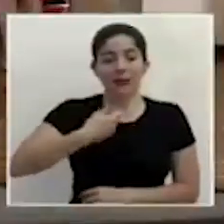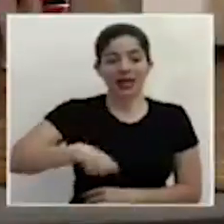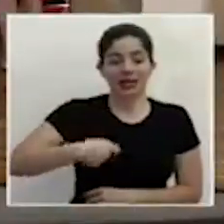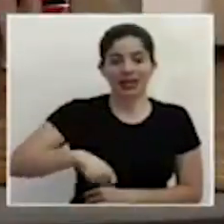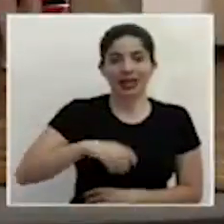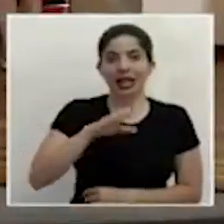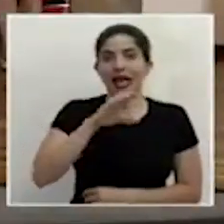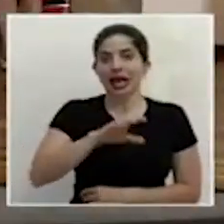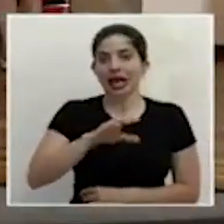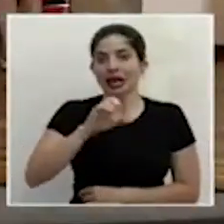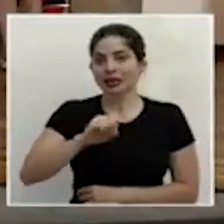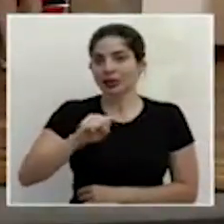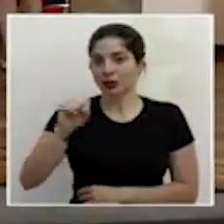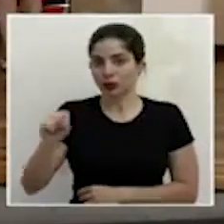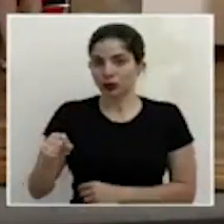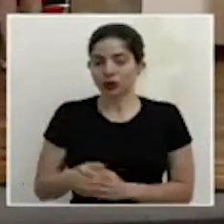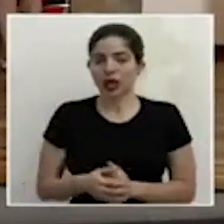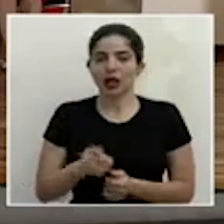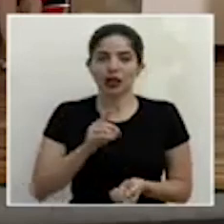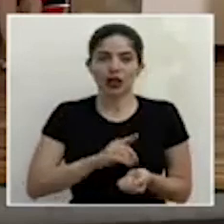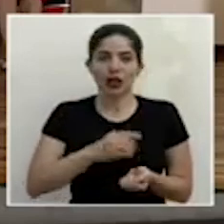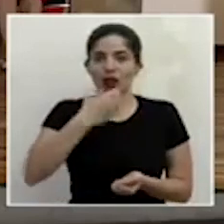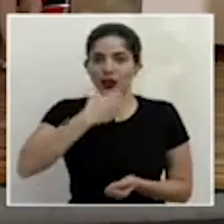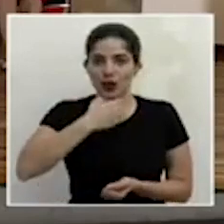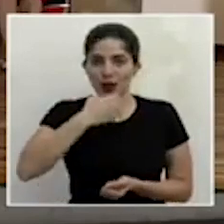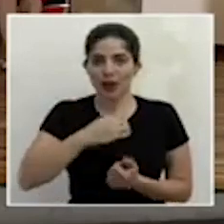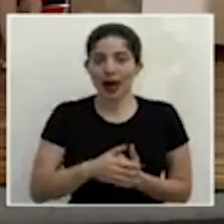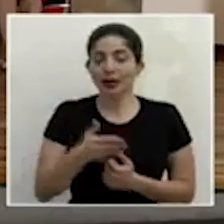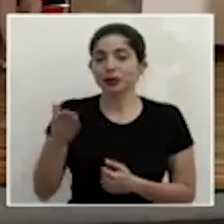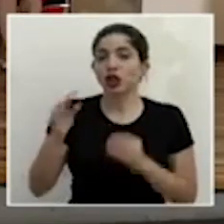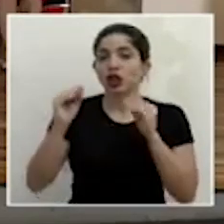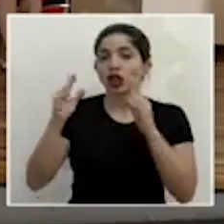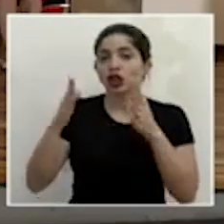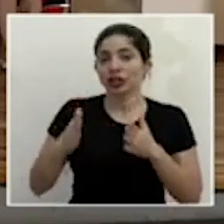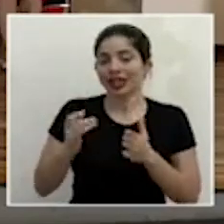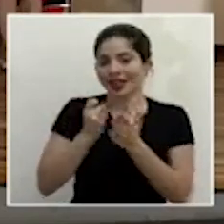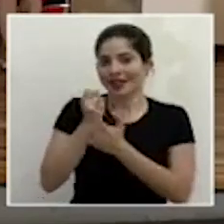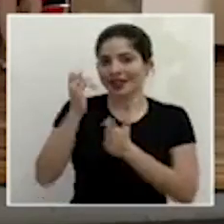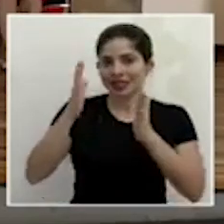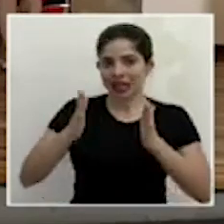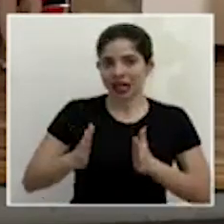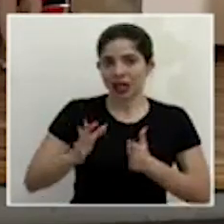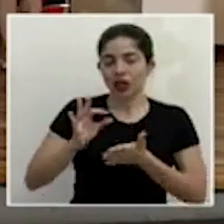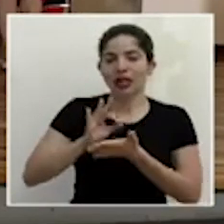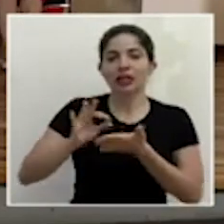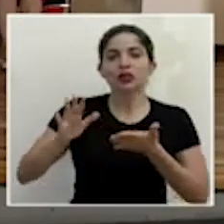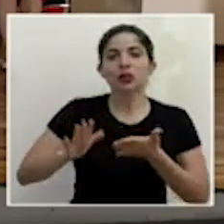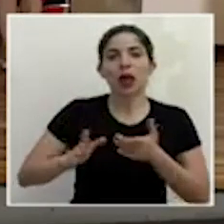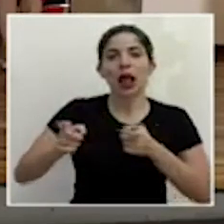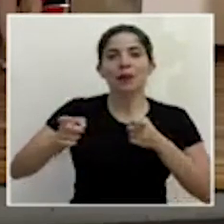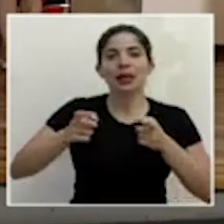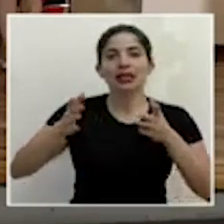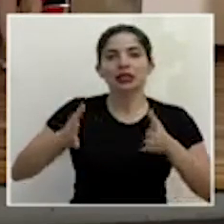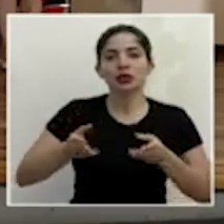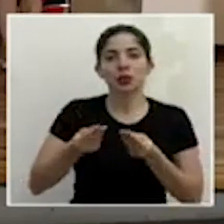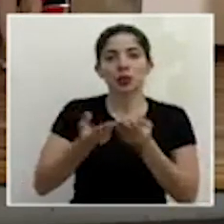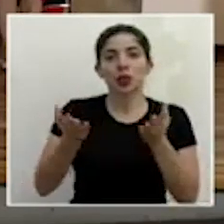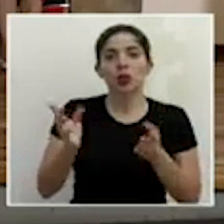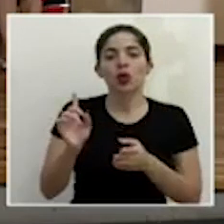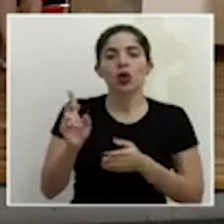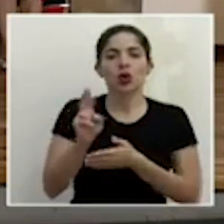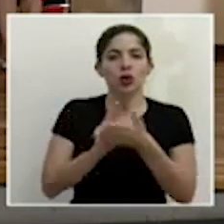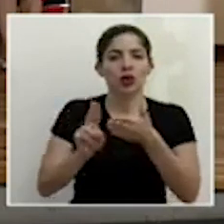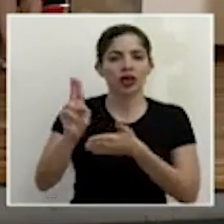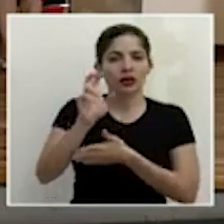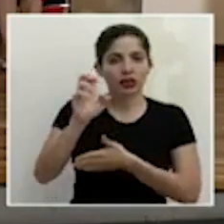la Caja Costarricense de Seguro Social, el doctor Román Macaya, el docente e investigador de la Escuela de Administración Pública de la Universidad